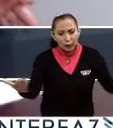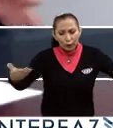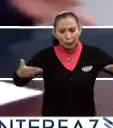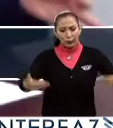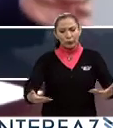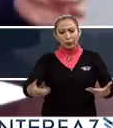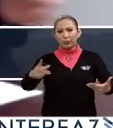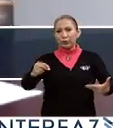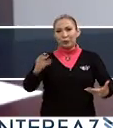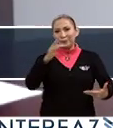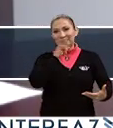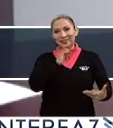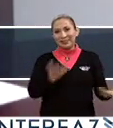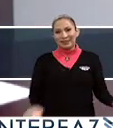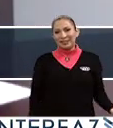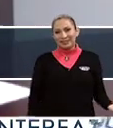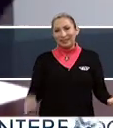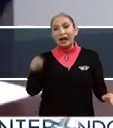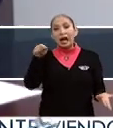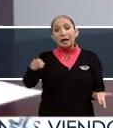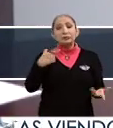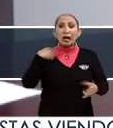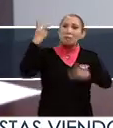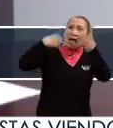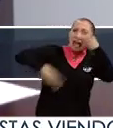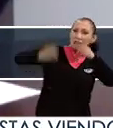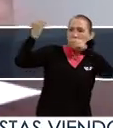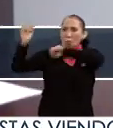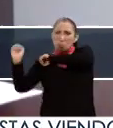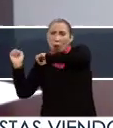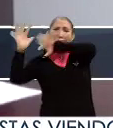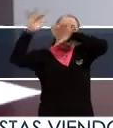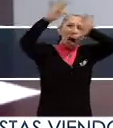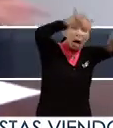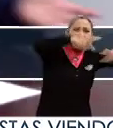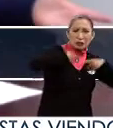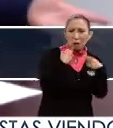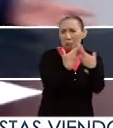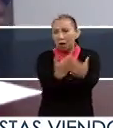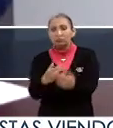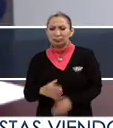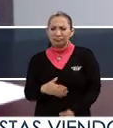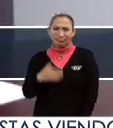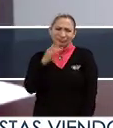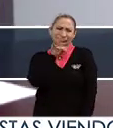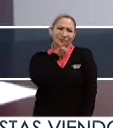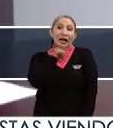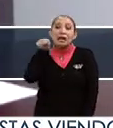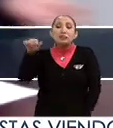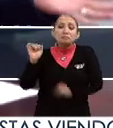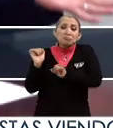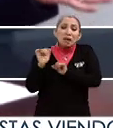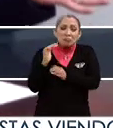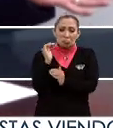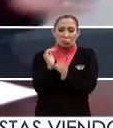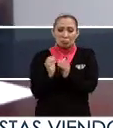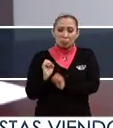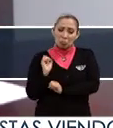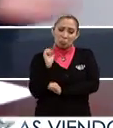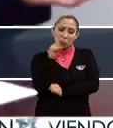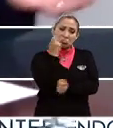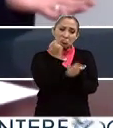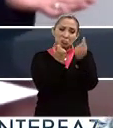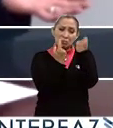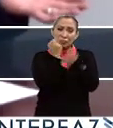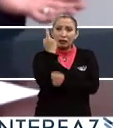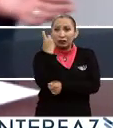que en los datos, no, no es cierto, es que están llegando aliadas de migrantes y tú dices, no, no es cierto, es la migración más baja que hemos observado